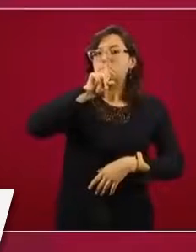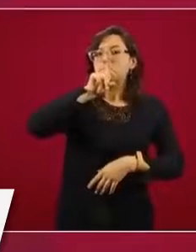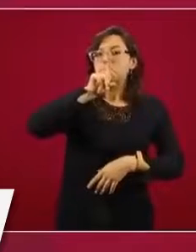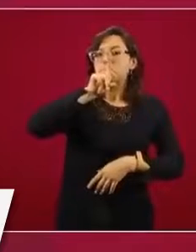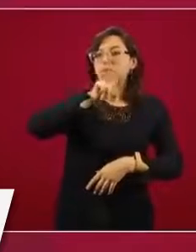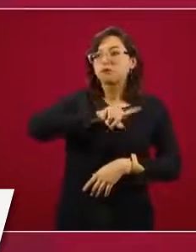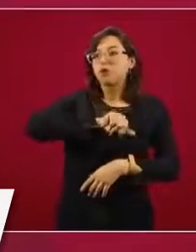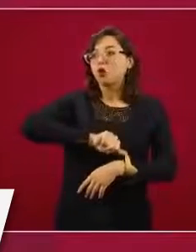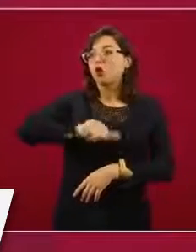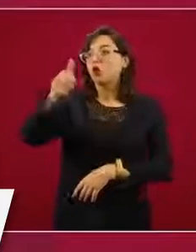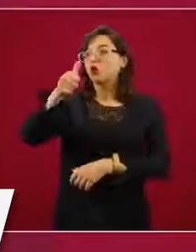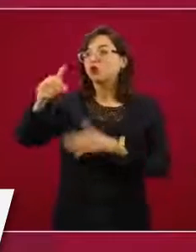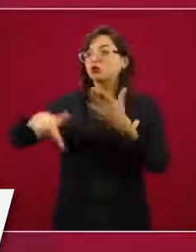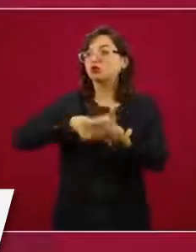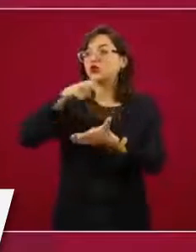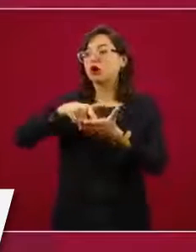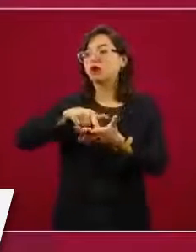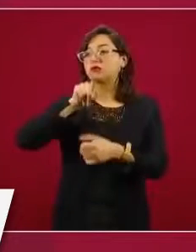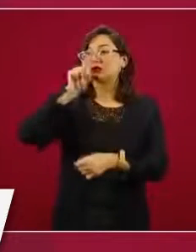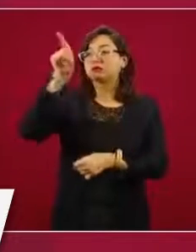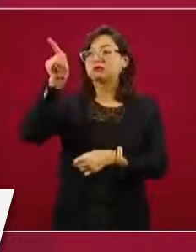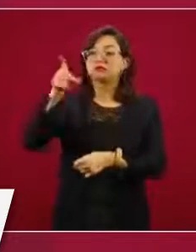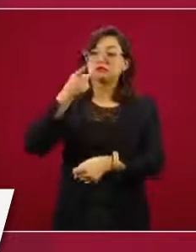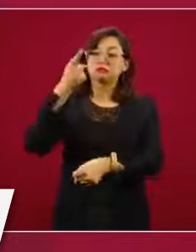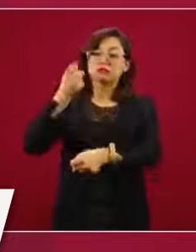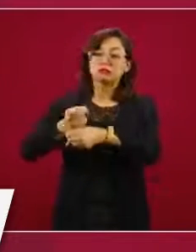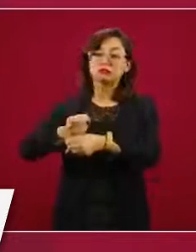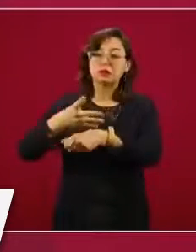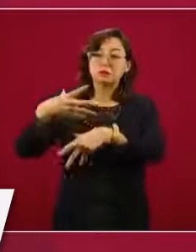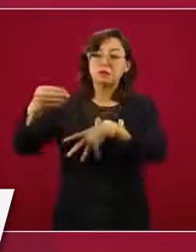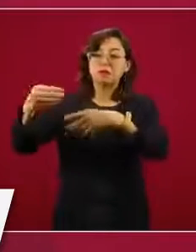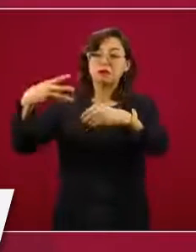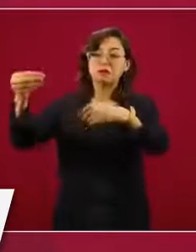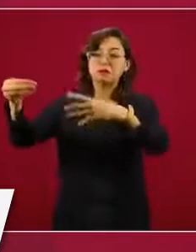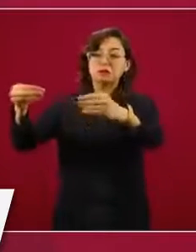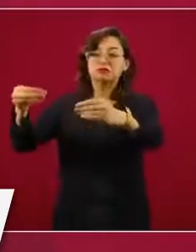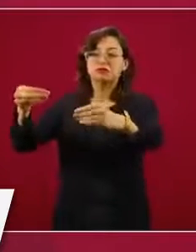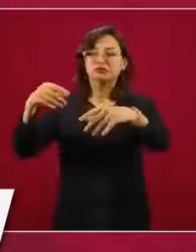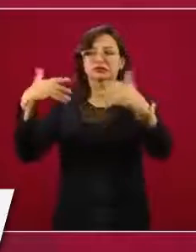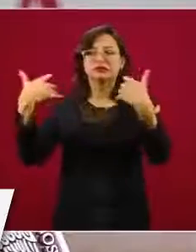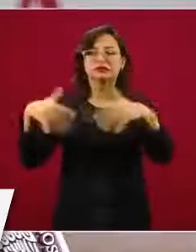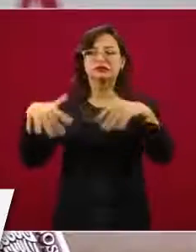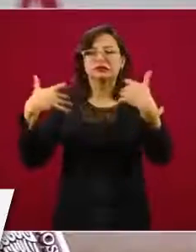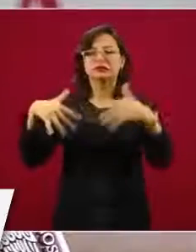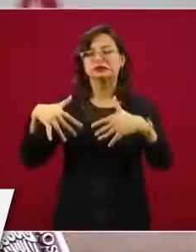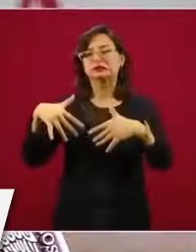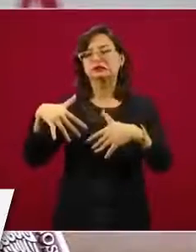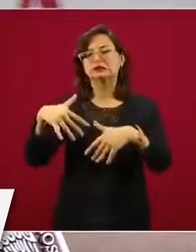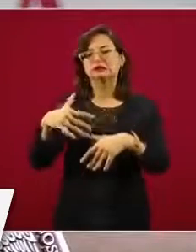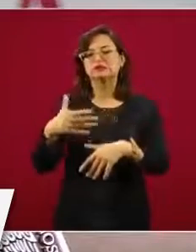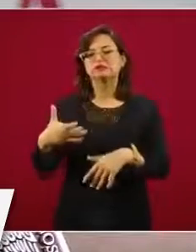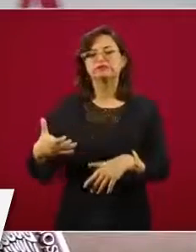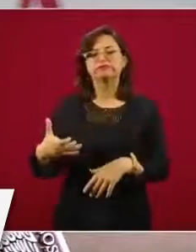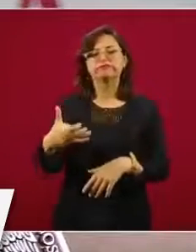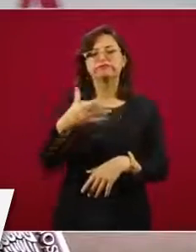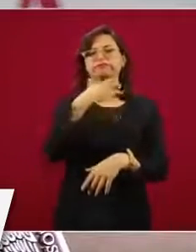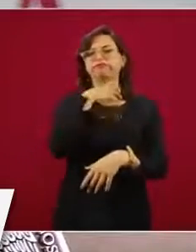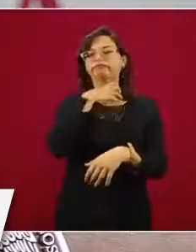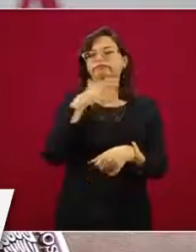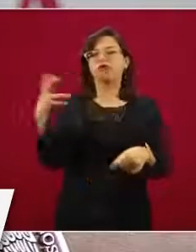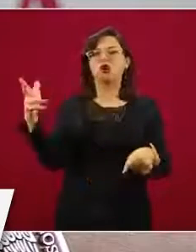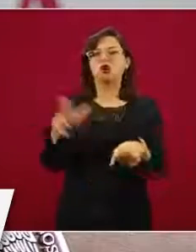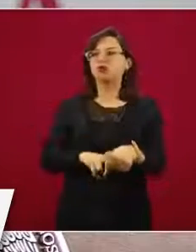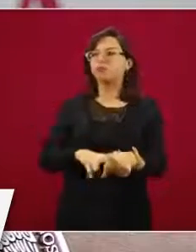rebasó las capacidades de hospitalización,